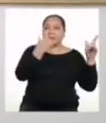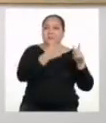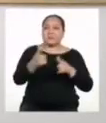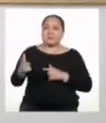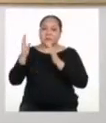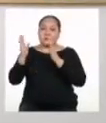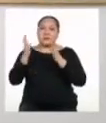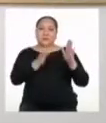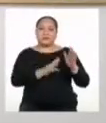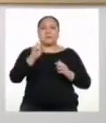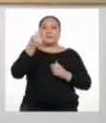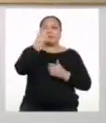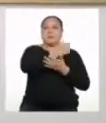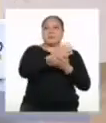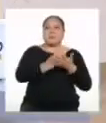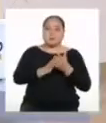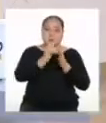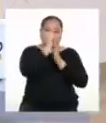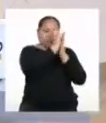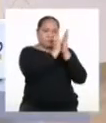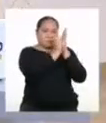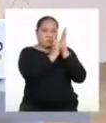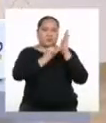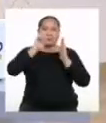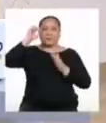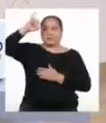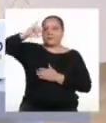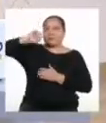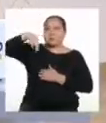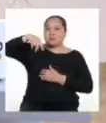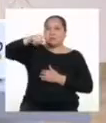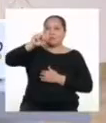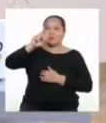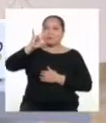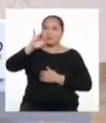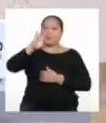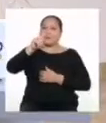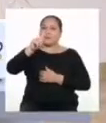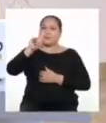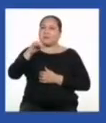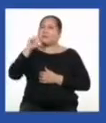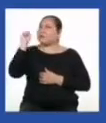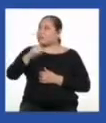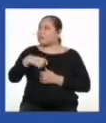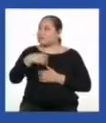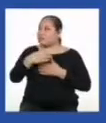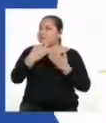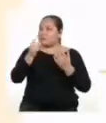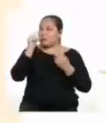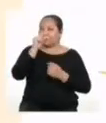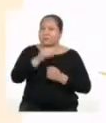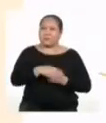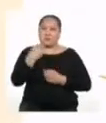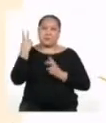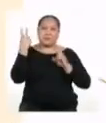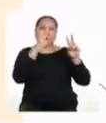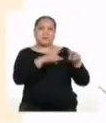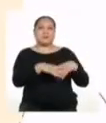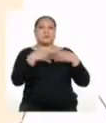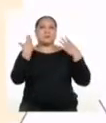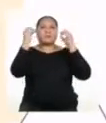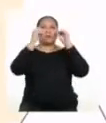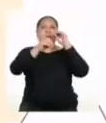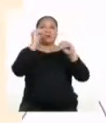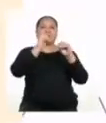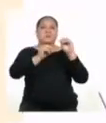elaborar la primera versión de tu texto instructivo. La verdad sí. De hecho, he avanzado un poco. Mire. Ya le